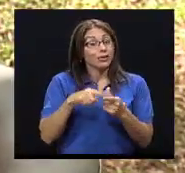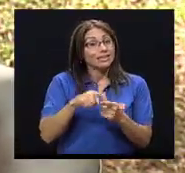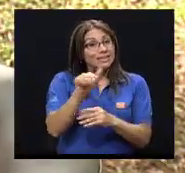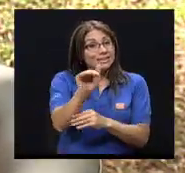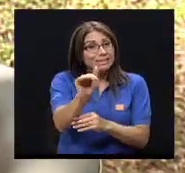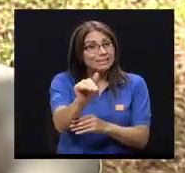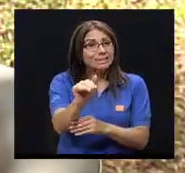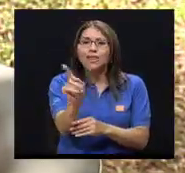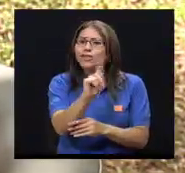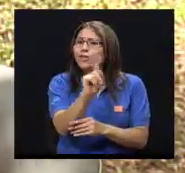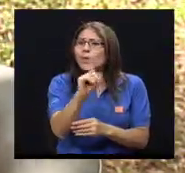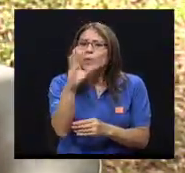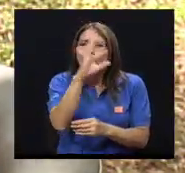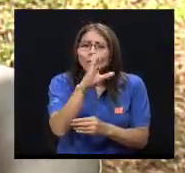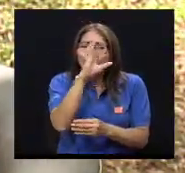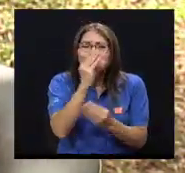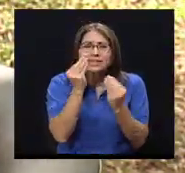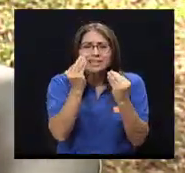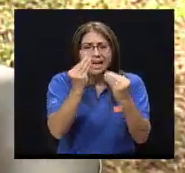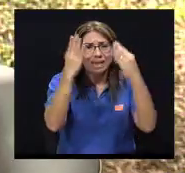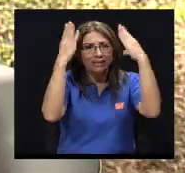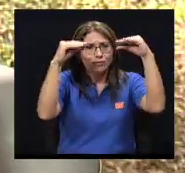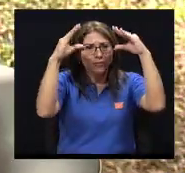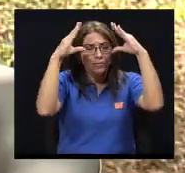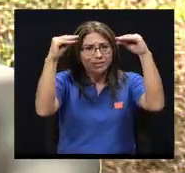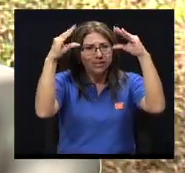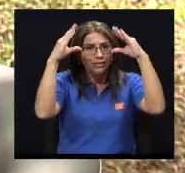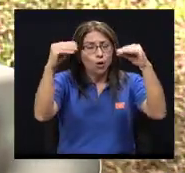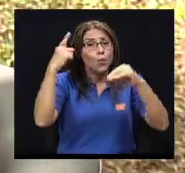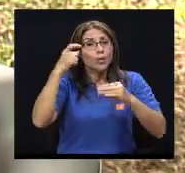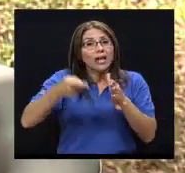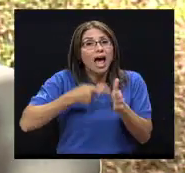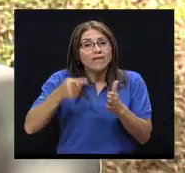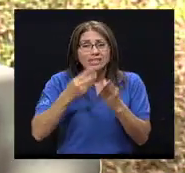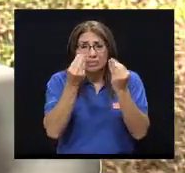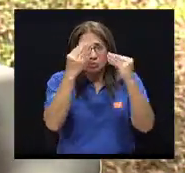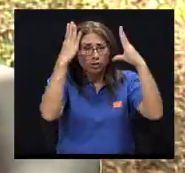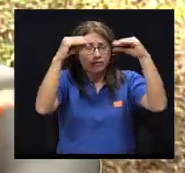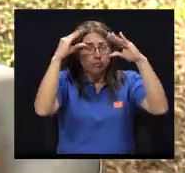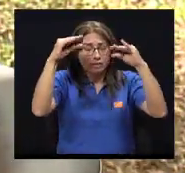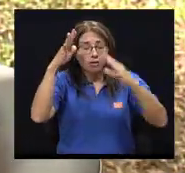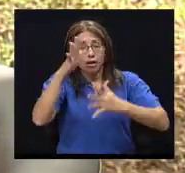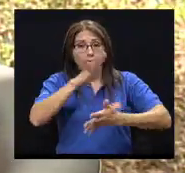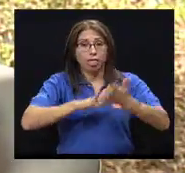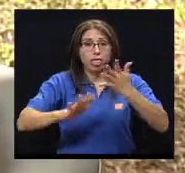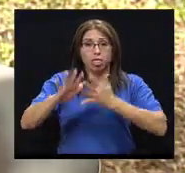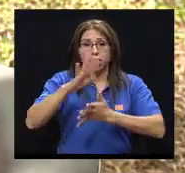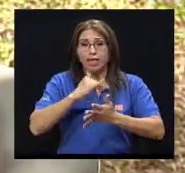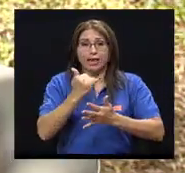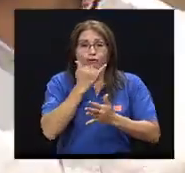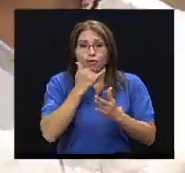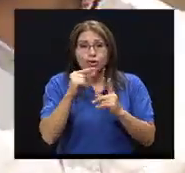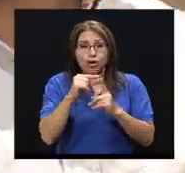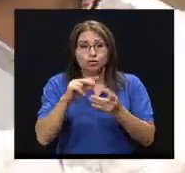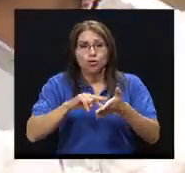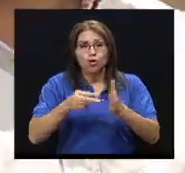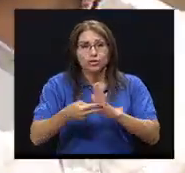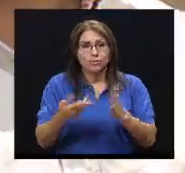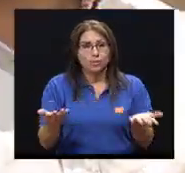para que eso implique caer en conceptos erróneos dentro de la misma alimentación vegetariana.